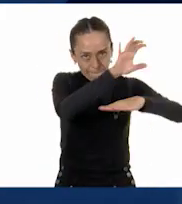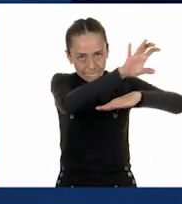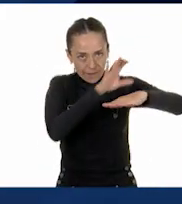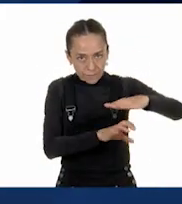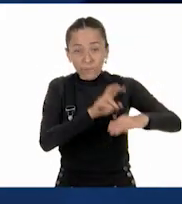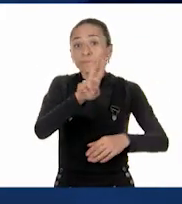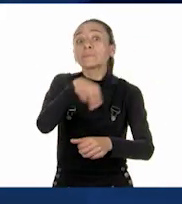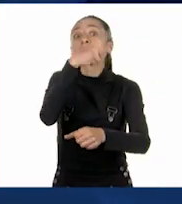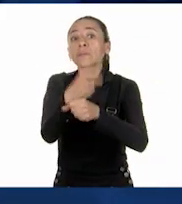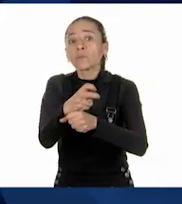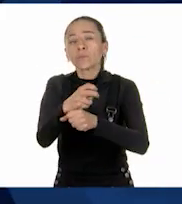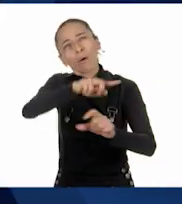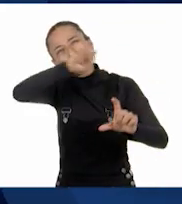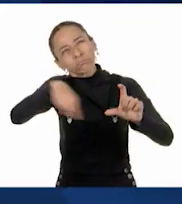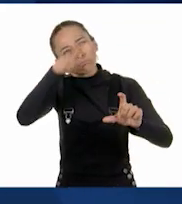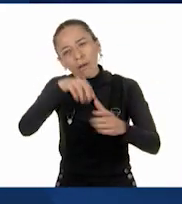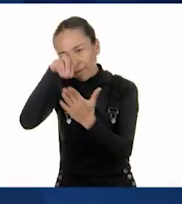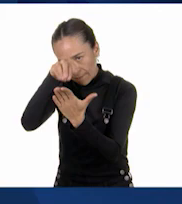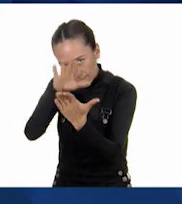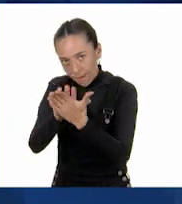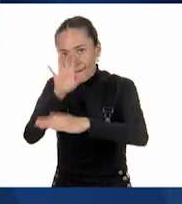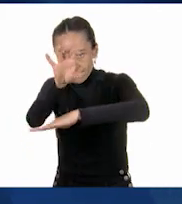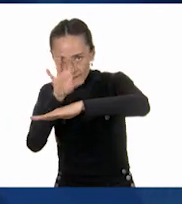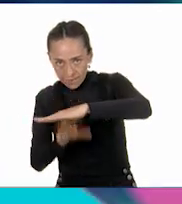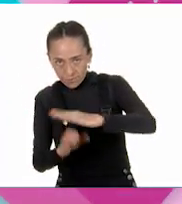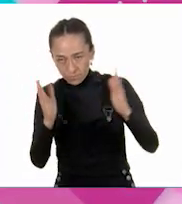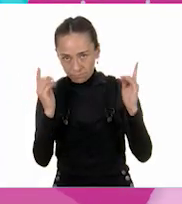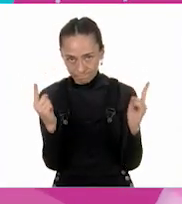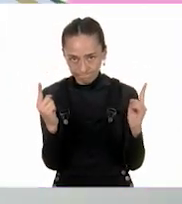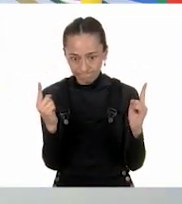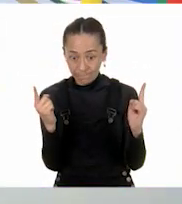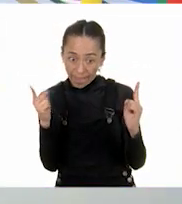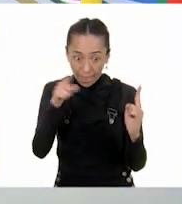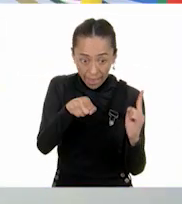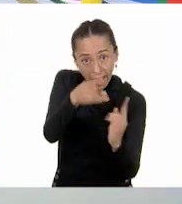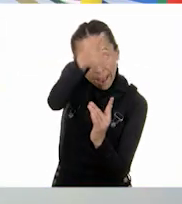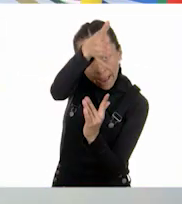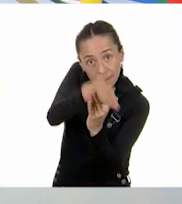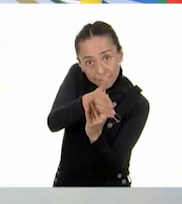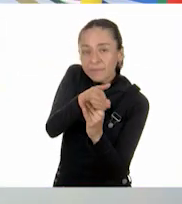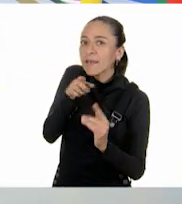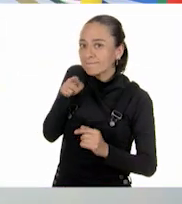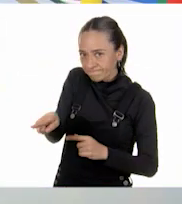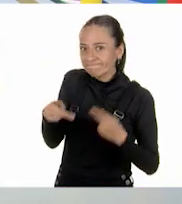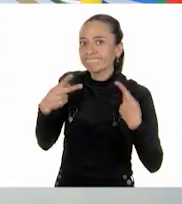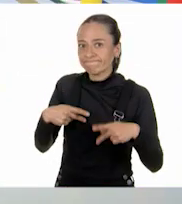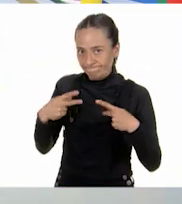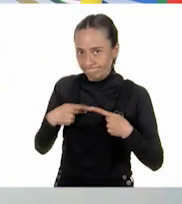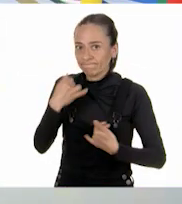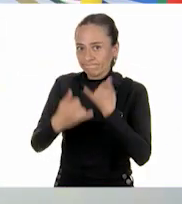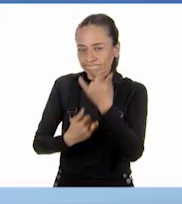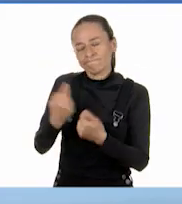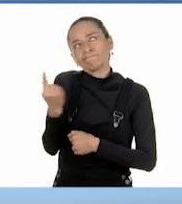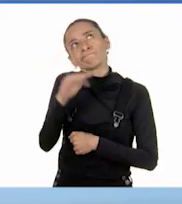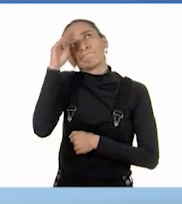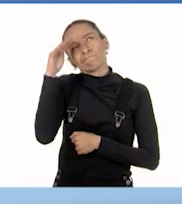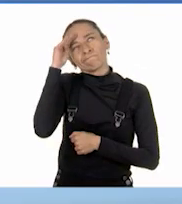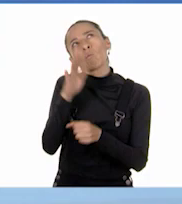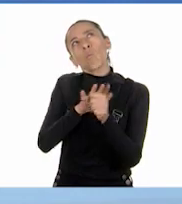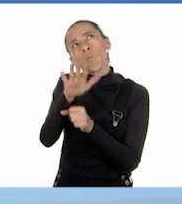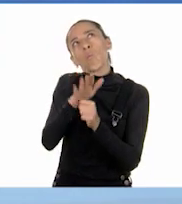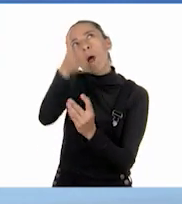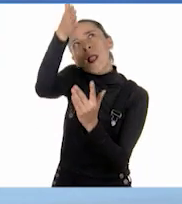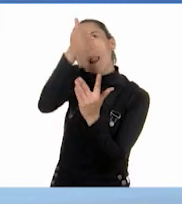¿Se quedaron claras las instrucciones? ¿Alguien tiene dudas? No. Pues en mi papel de